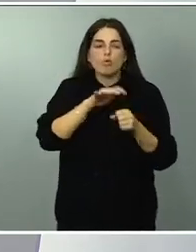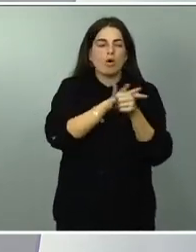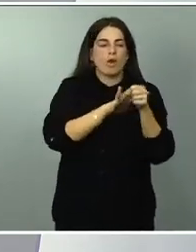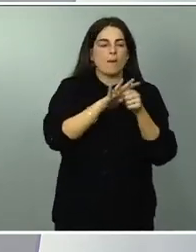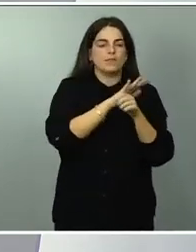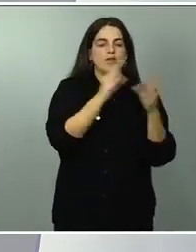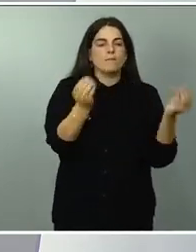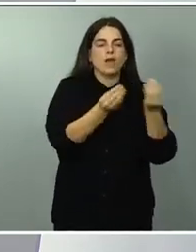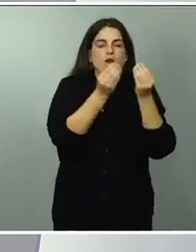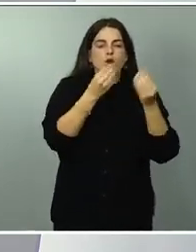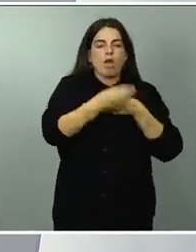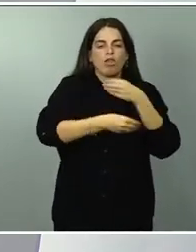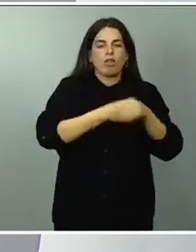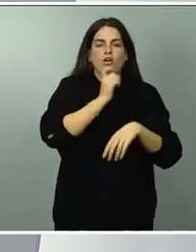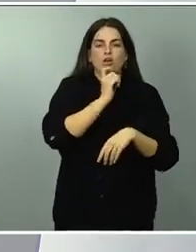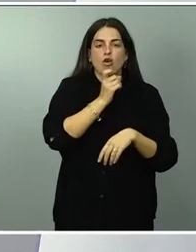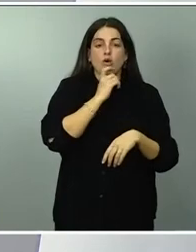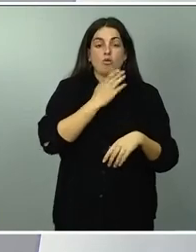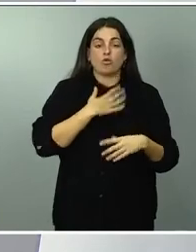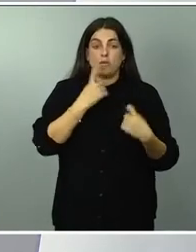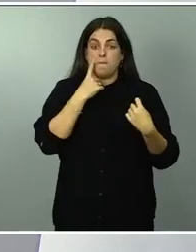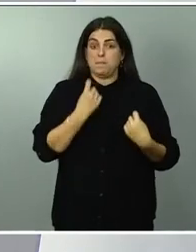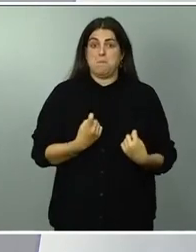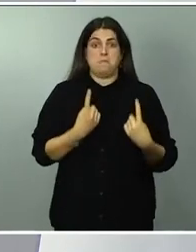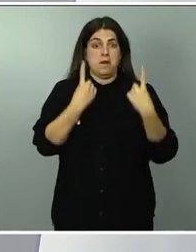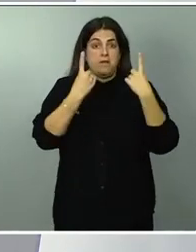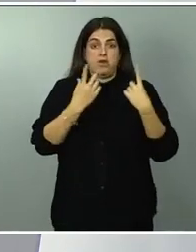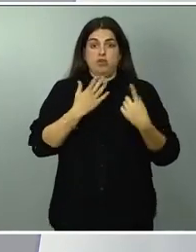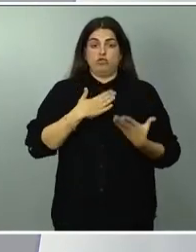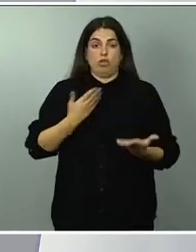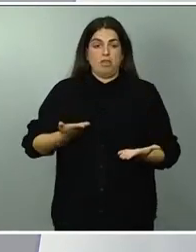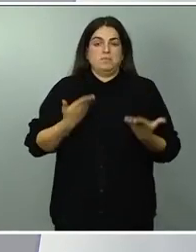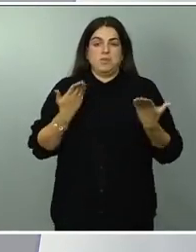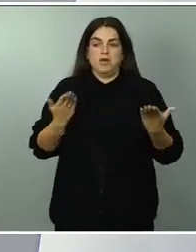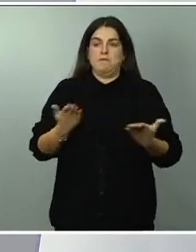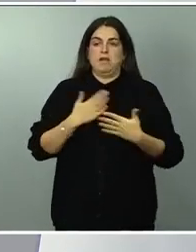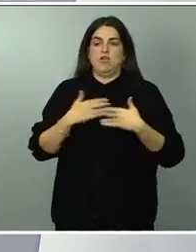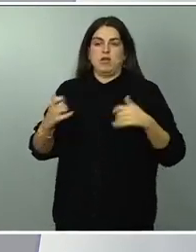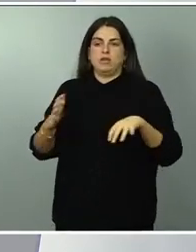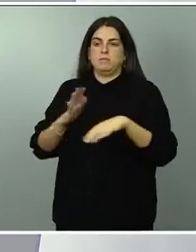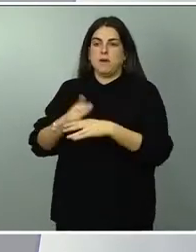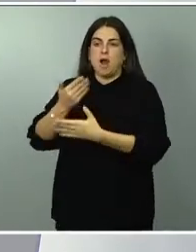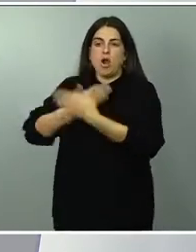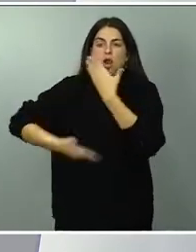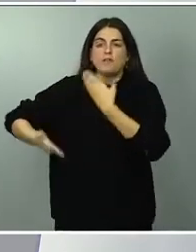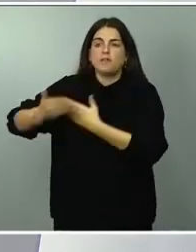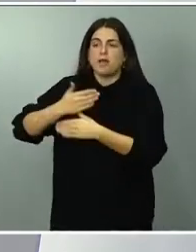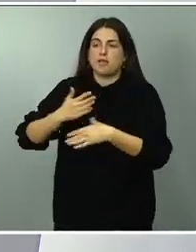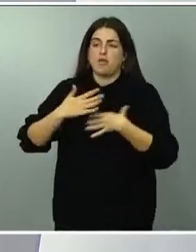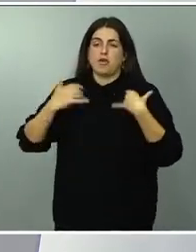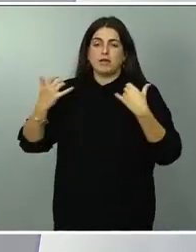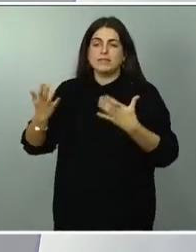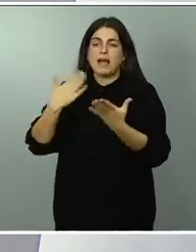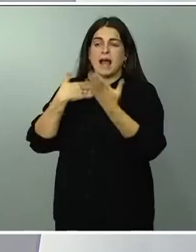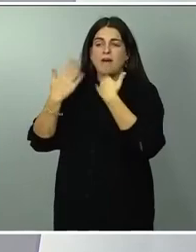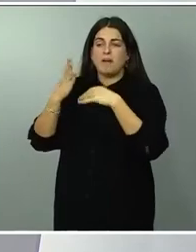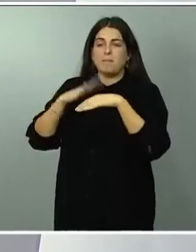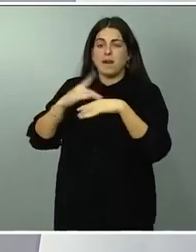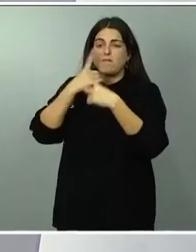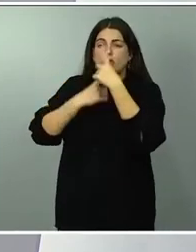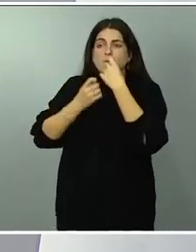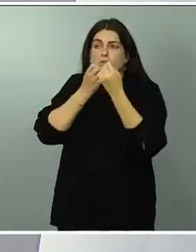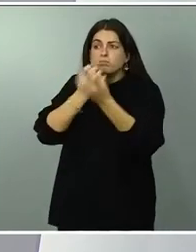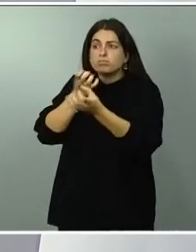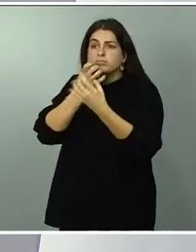nosotros desde el primer día hemos mostrado nuestra total disponibilidad a la colaboración a trasladar la información que tengamos en nuestro